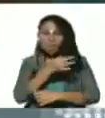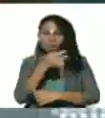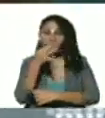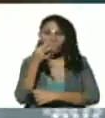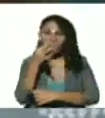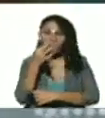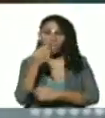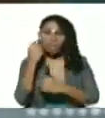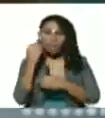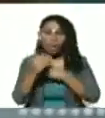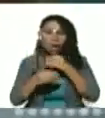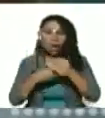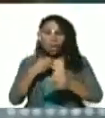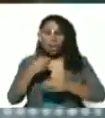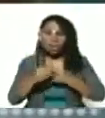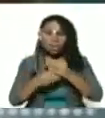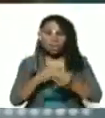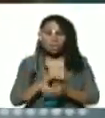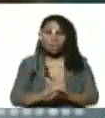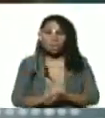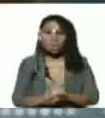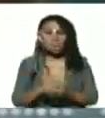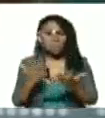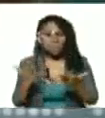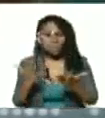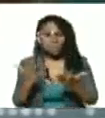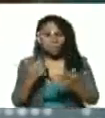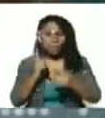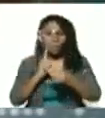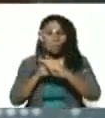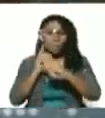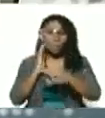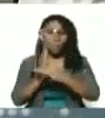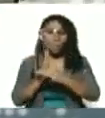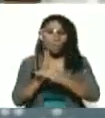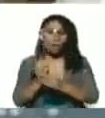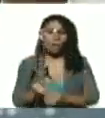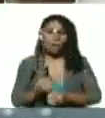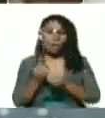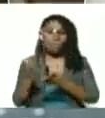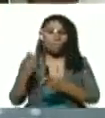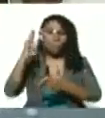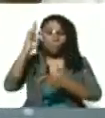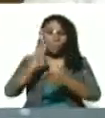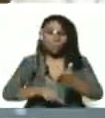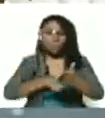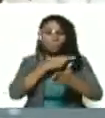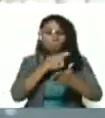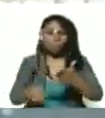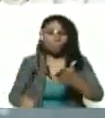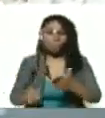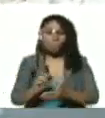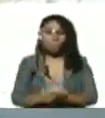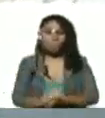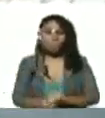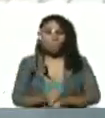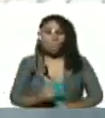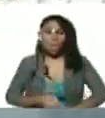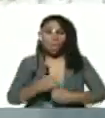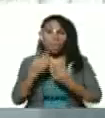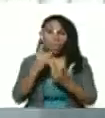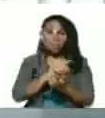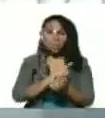efectivas que detengan el virus y lo acaben y el virus se